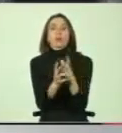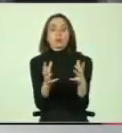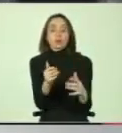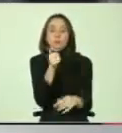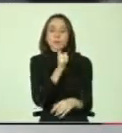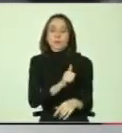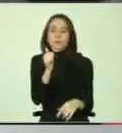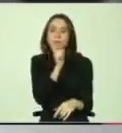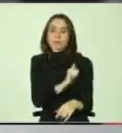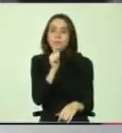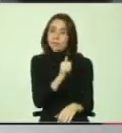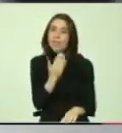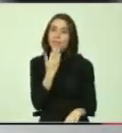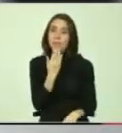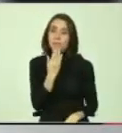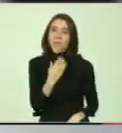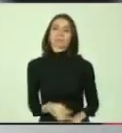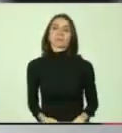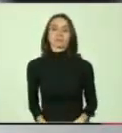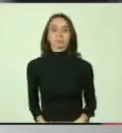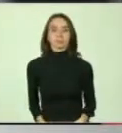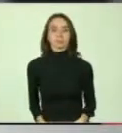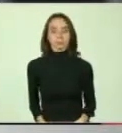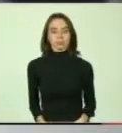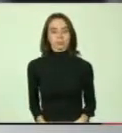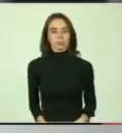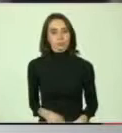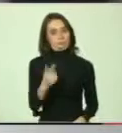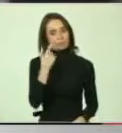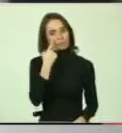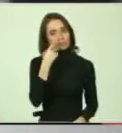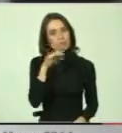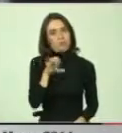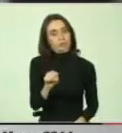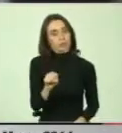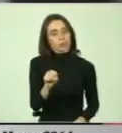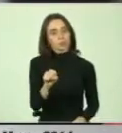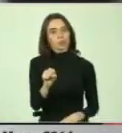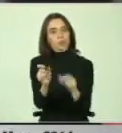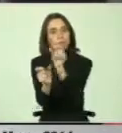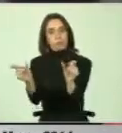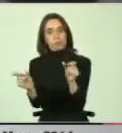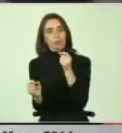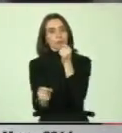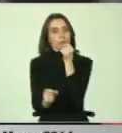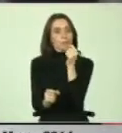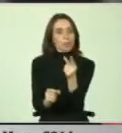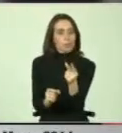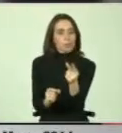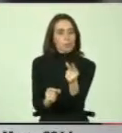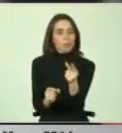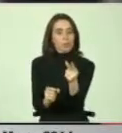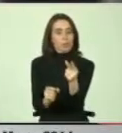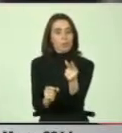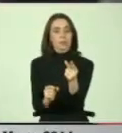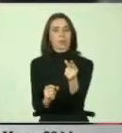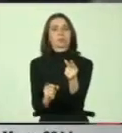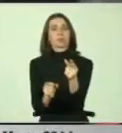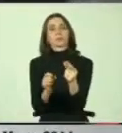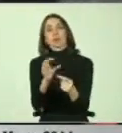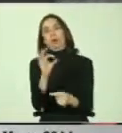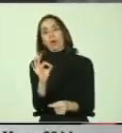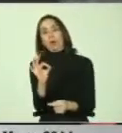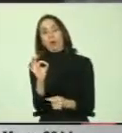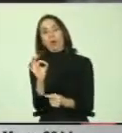déficits también. Lo que hemos podido detectar, ya sea de las propias denuncias de las personas con discapacidad